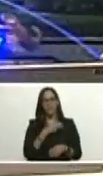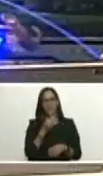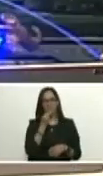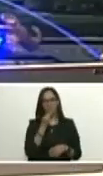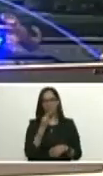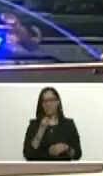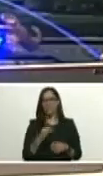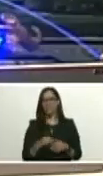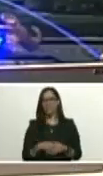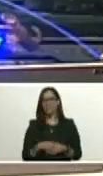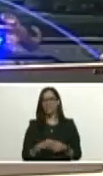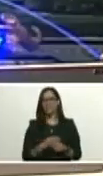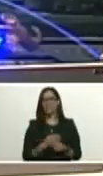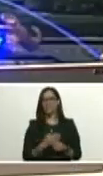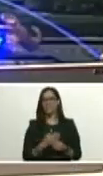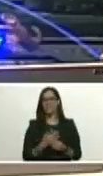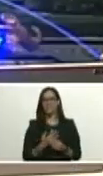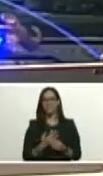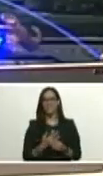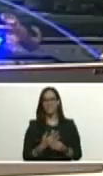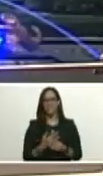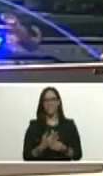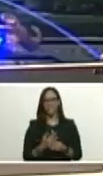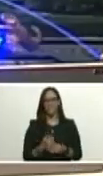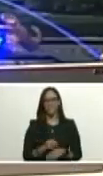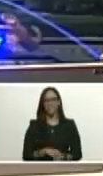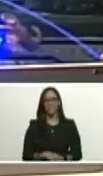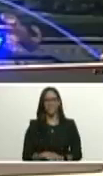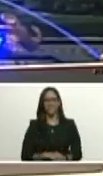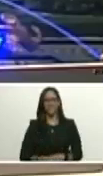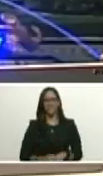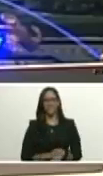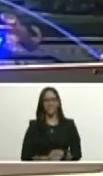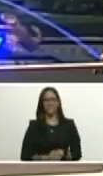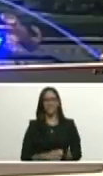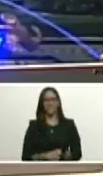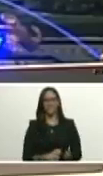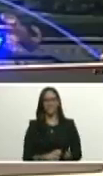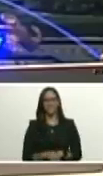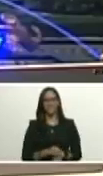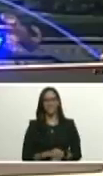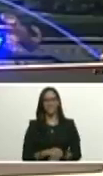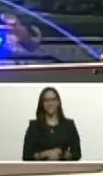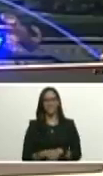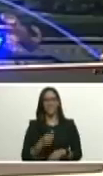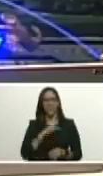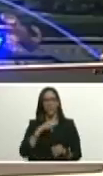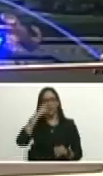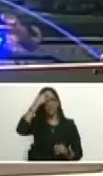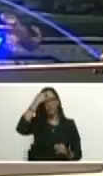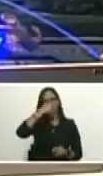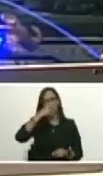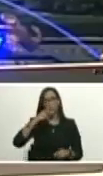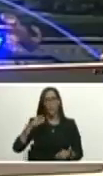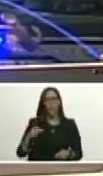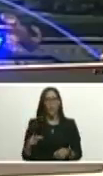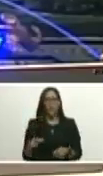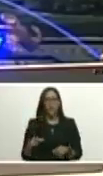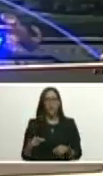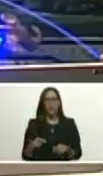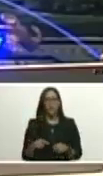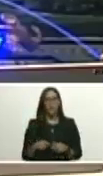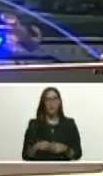que hay que irle garantizando la mejoría que además a nuestro pueblo allí en las regiones en los